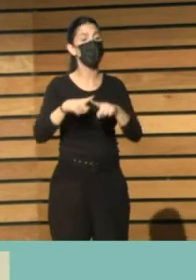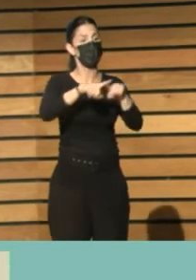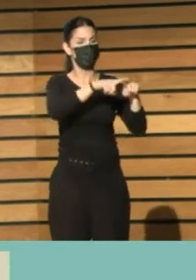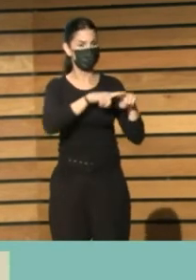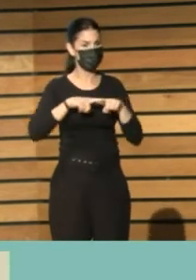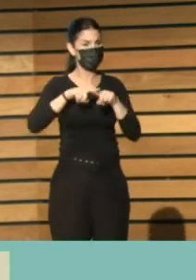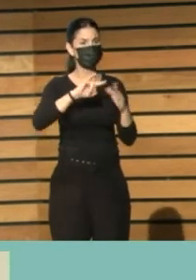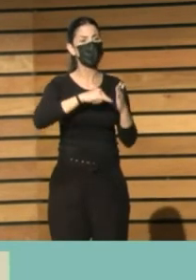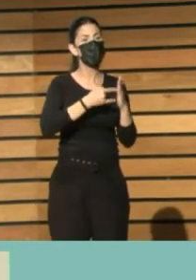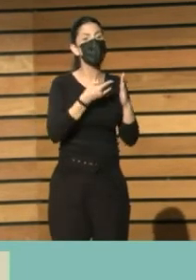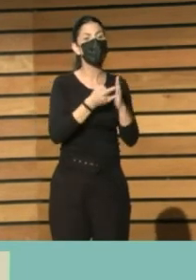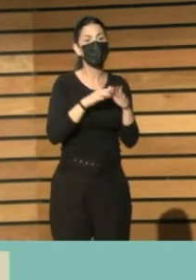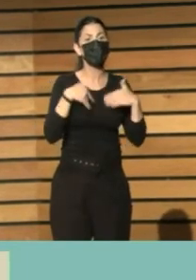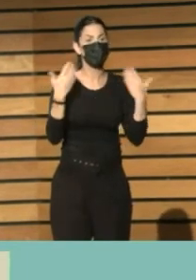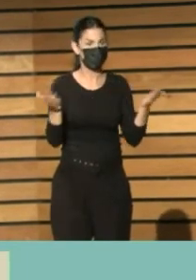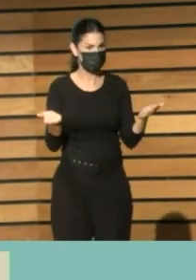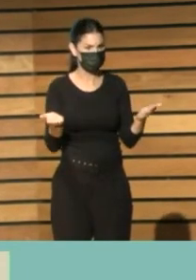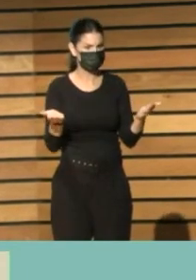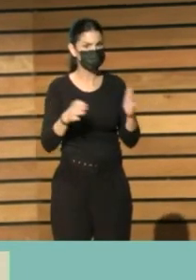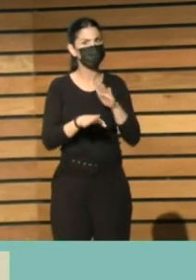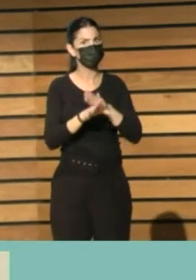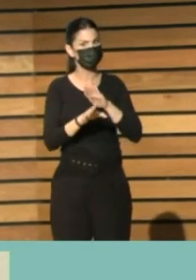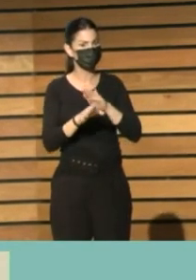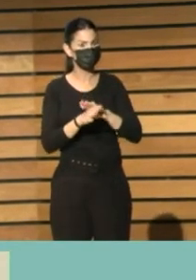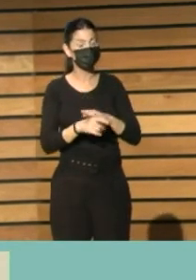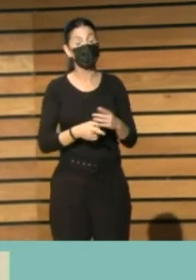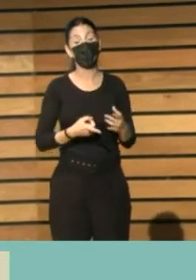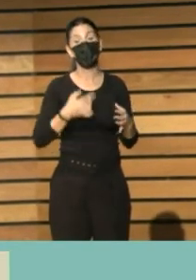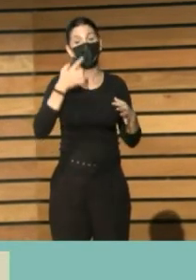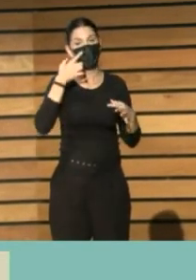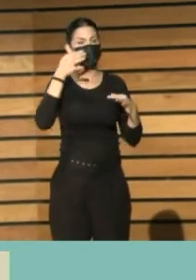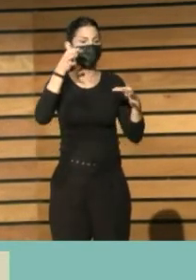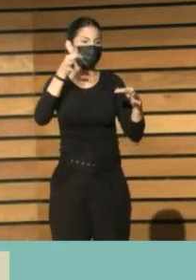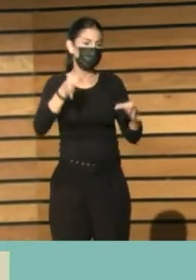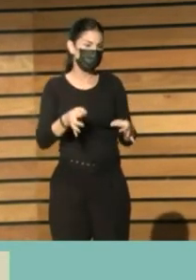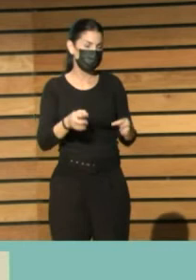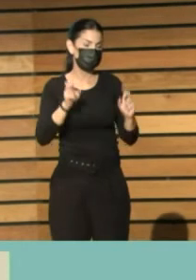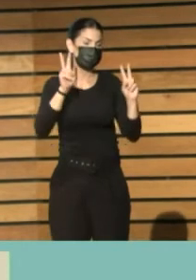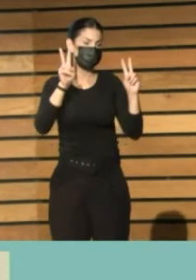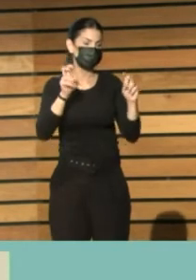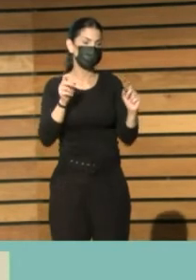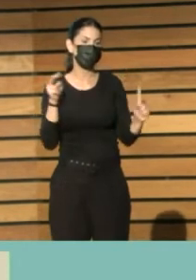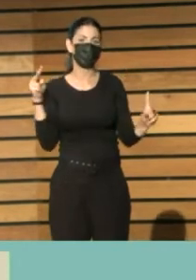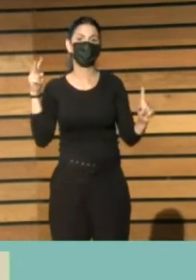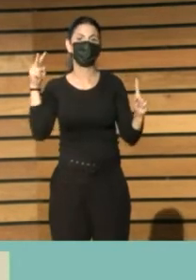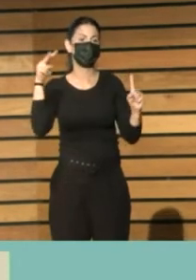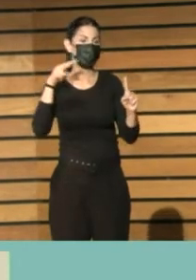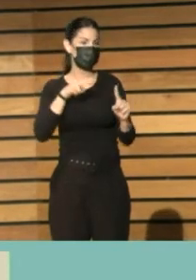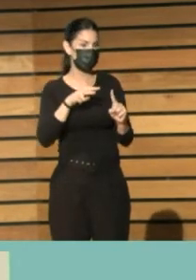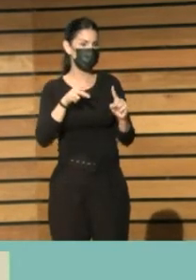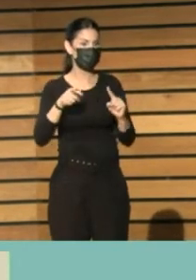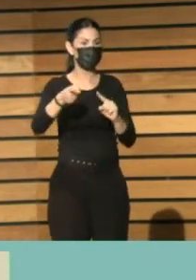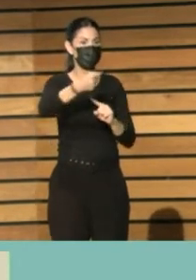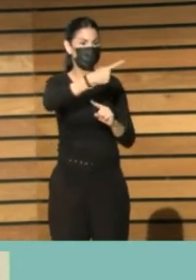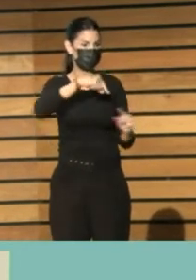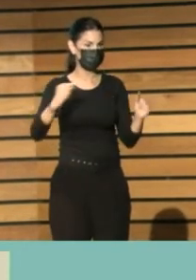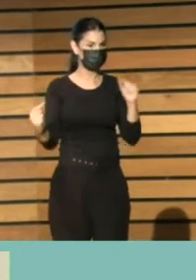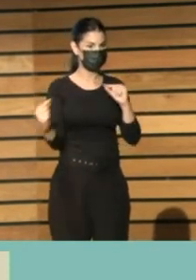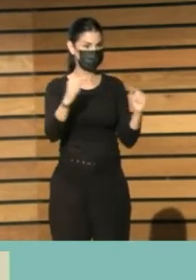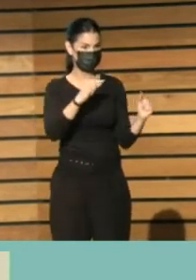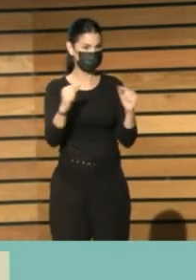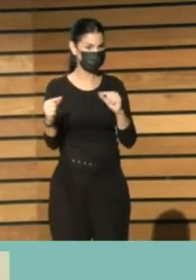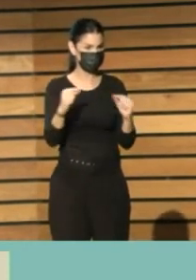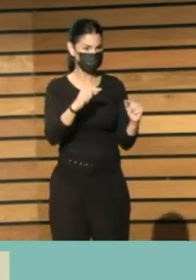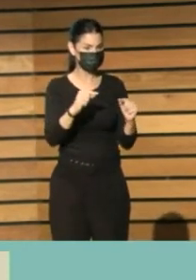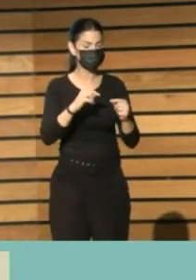llevando a cabo. Y bien, es verdad que la mirada, la mirada de esta mesa, la que me han encargado mis compañeros, pero yo me he ido por los